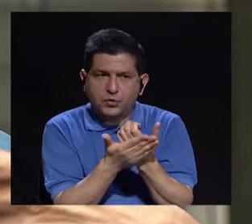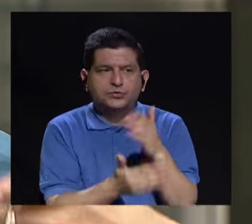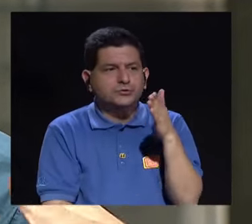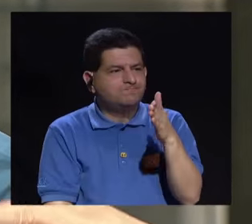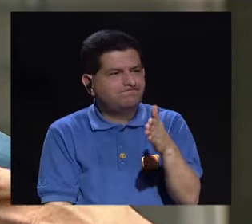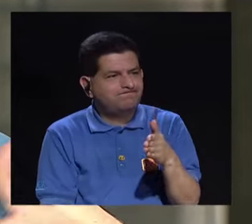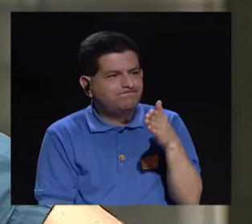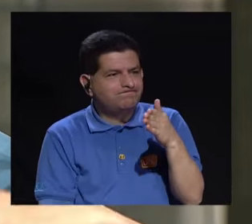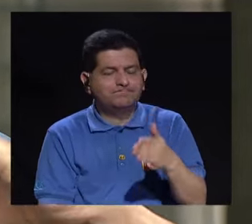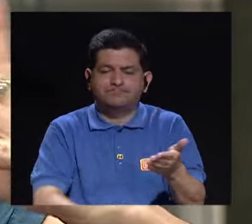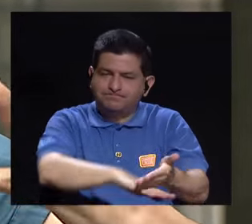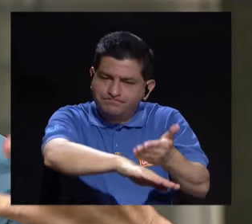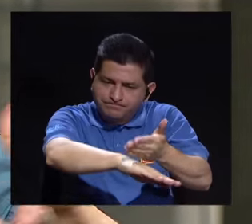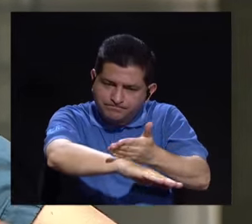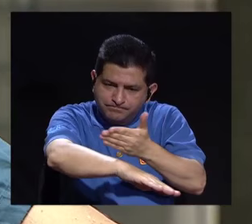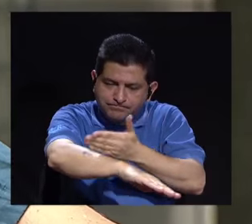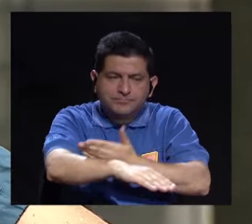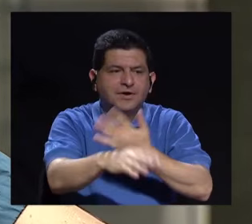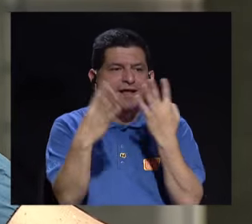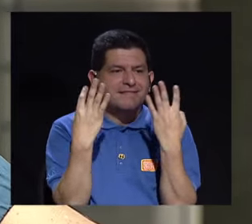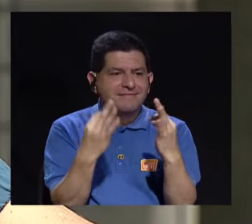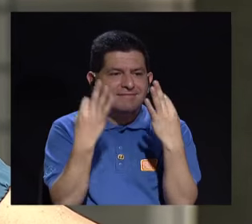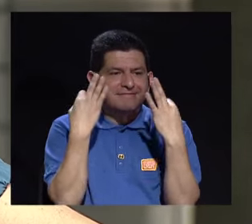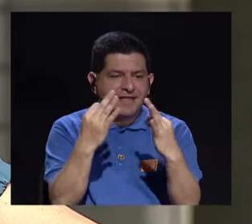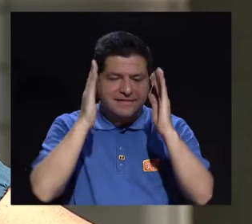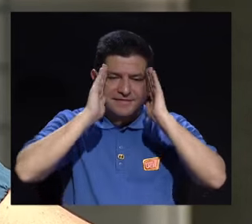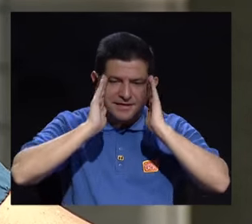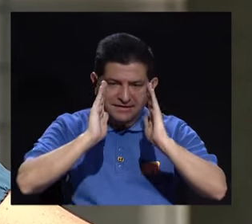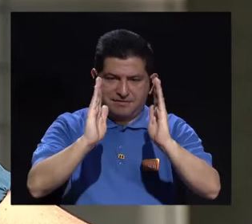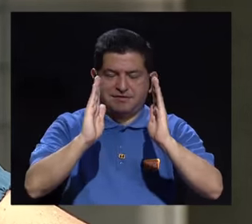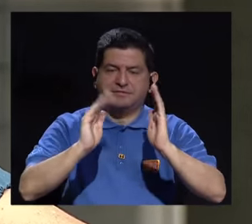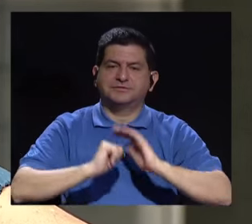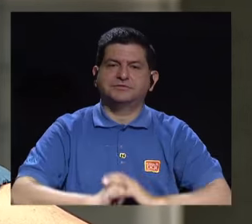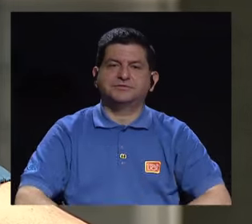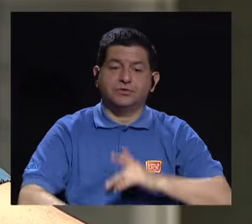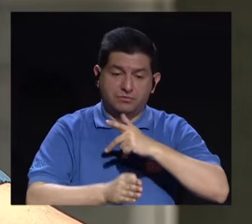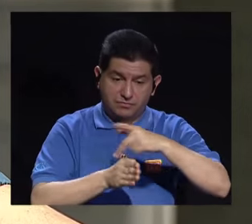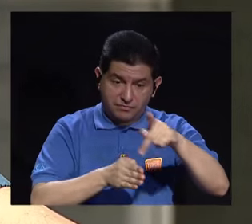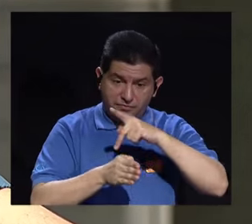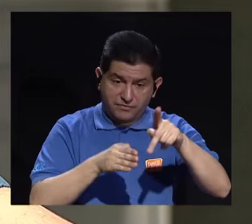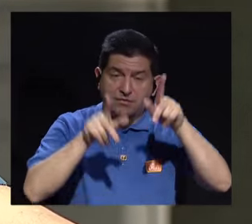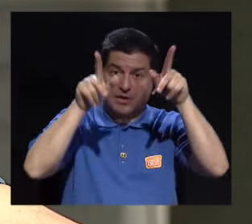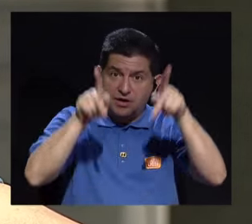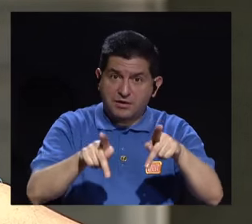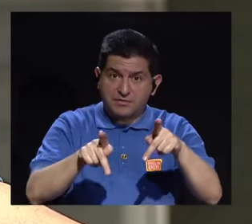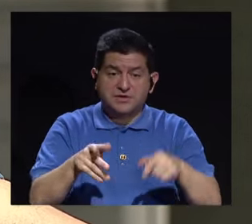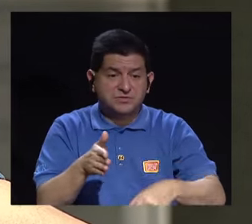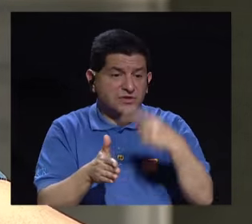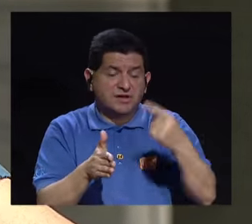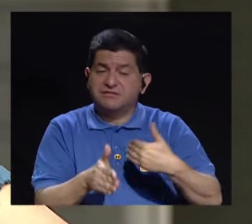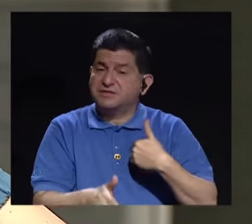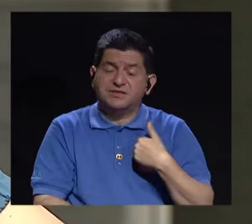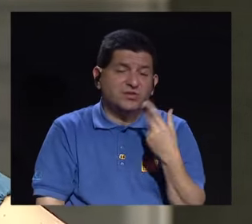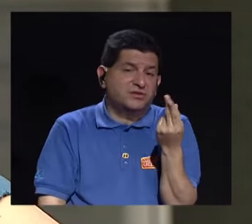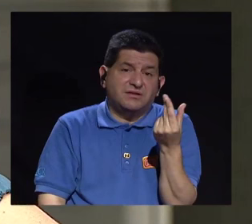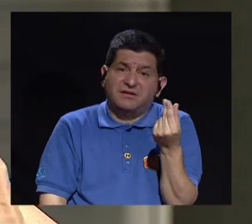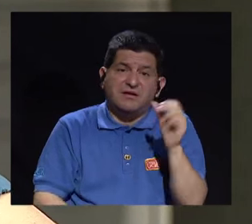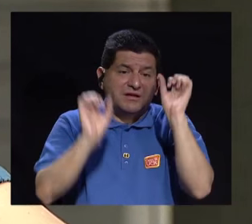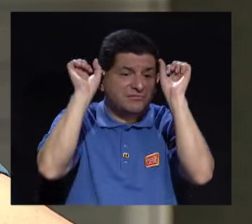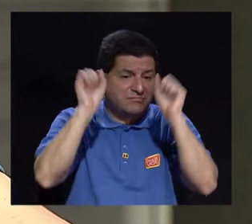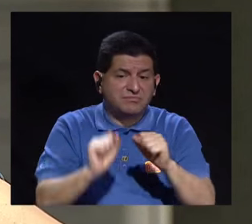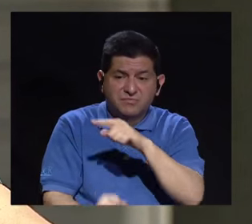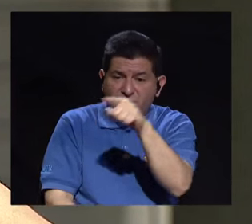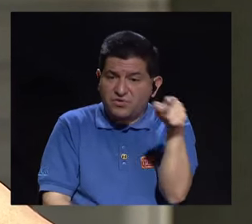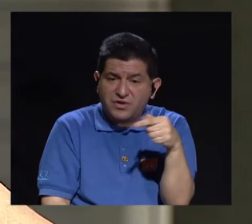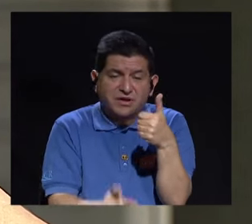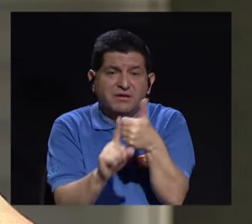lentamente creciendo para poder dar esa atención profesional a personas que a veces no tienen los recursos